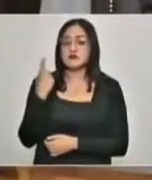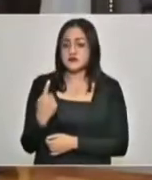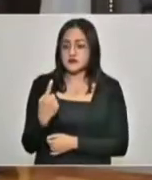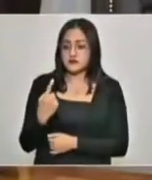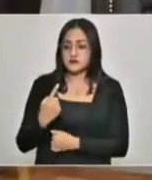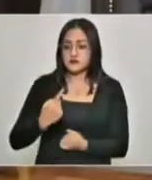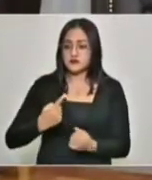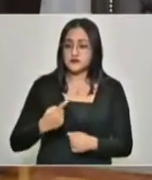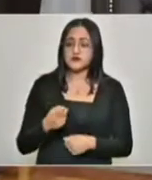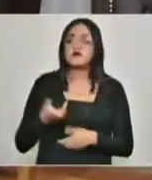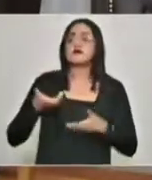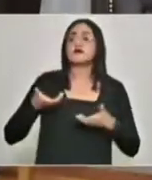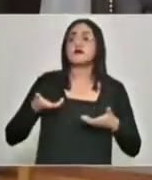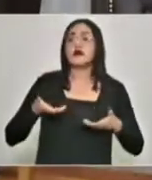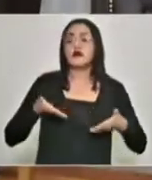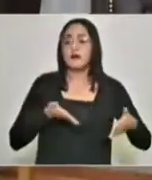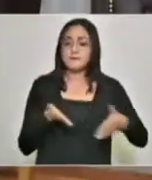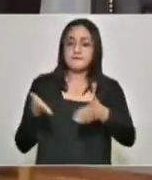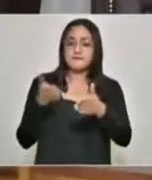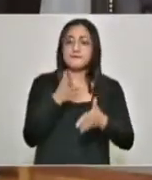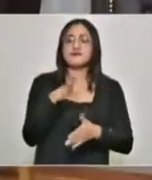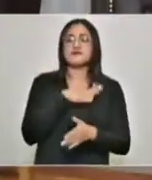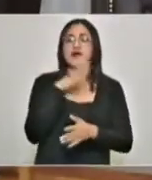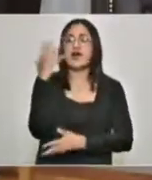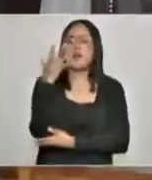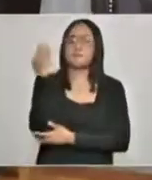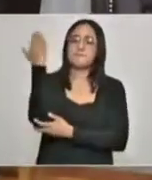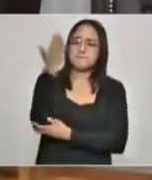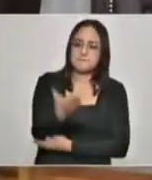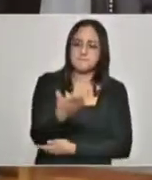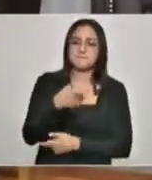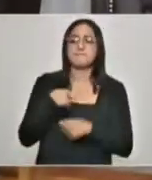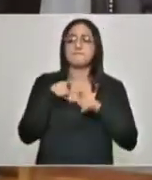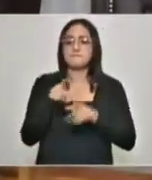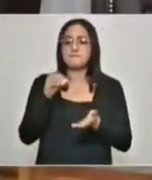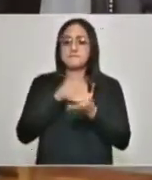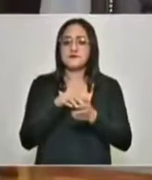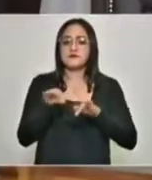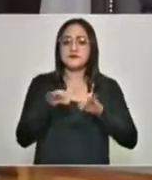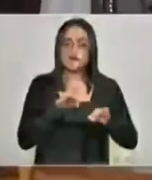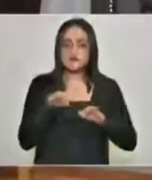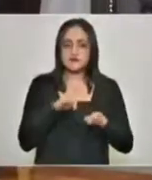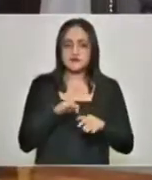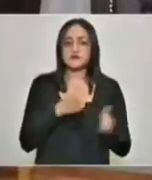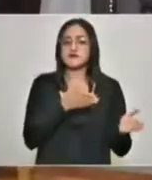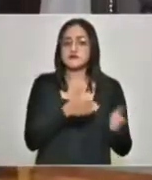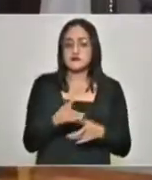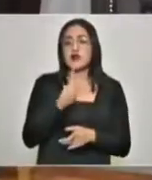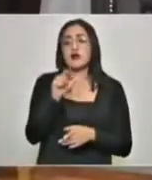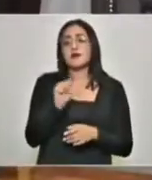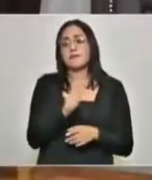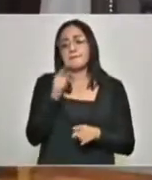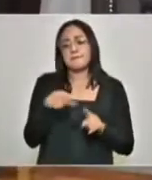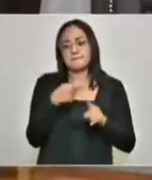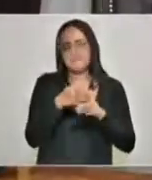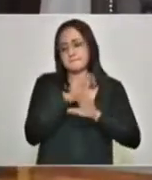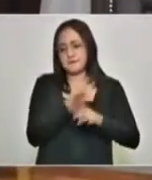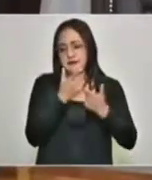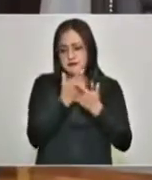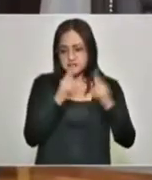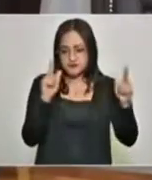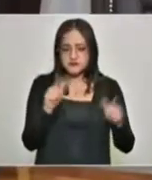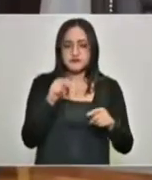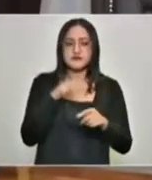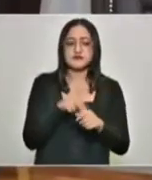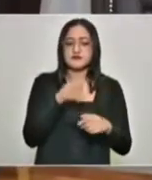caminos obstruidos por la caída de árboles. Se sigue trabajando en cuatro de ellos, los demás ya quedaron liberados en